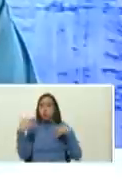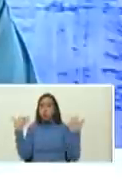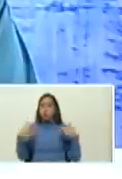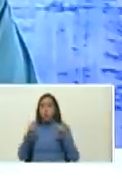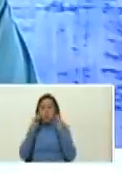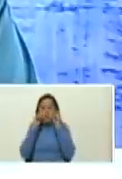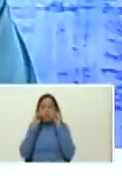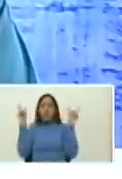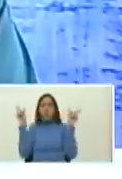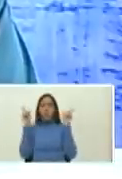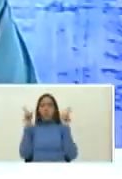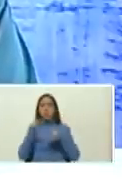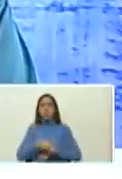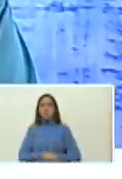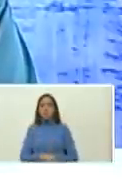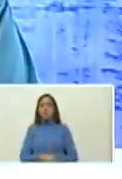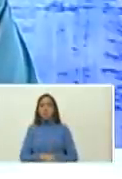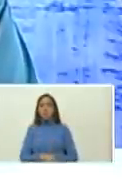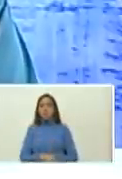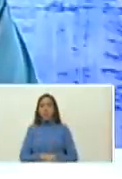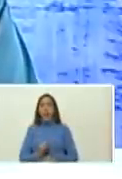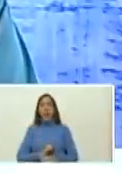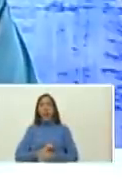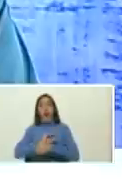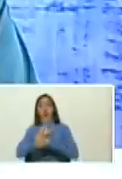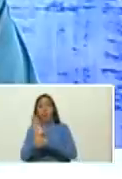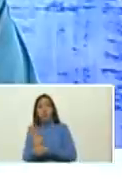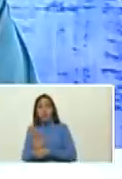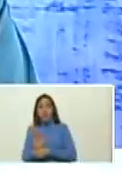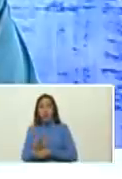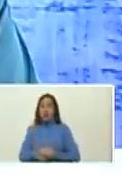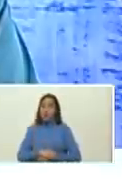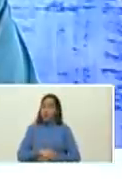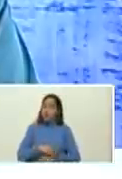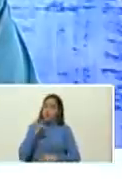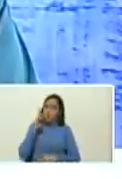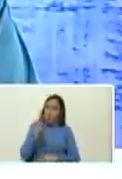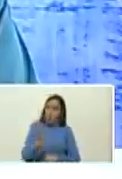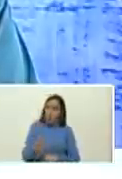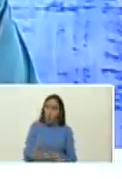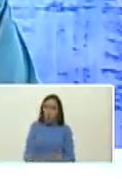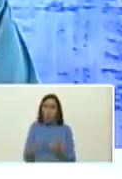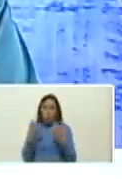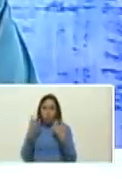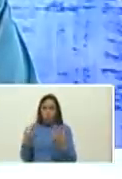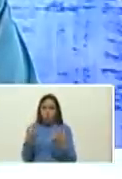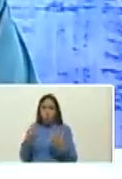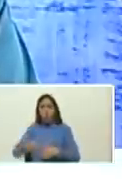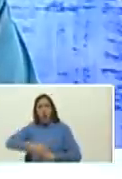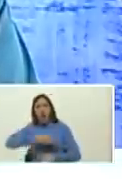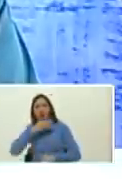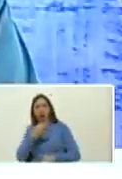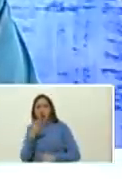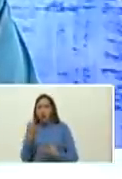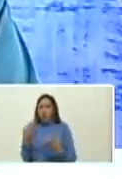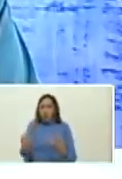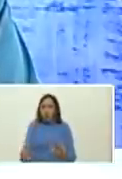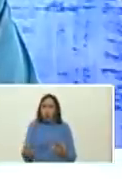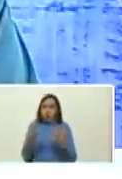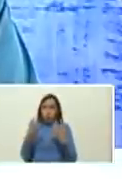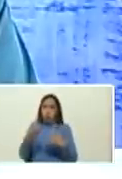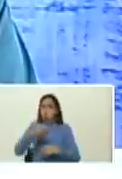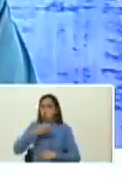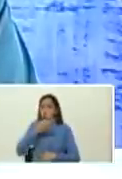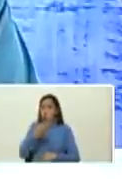impresionante en la mañana temprano en la mañana al mediodía en la